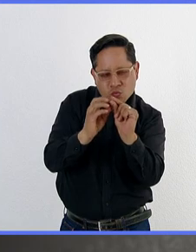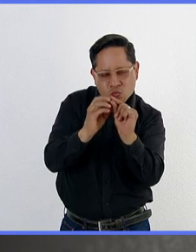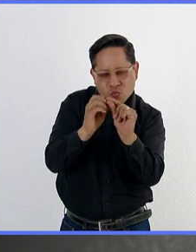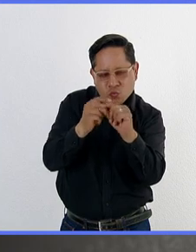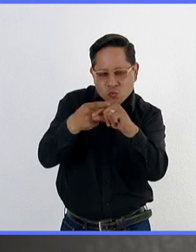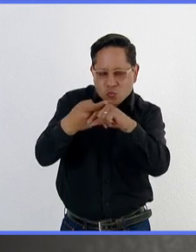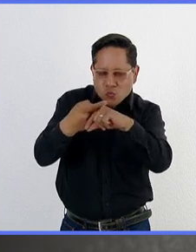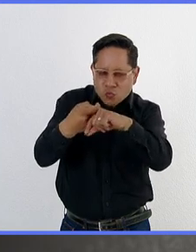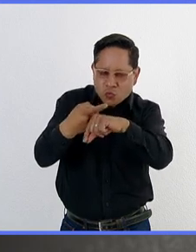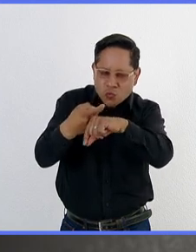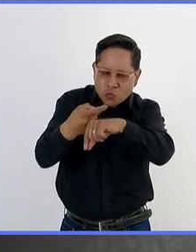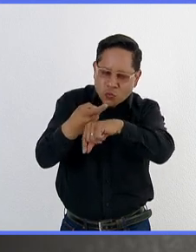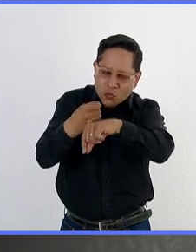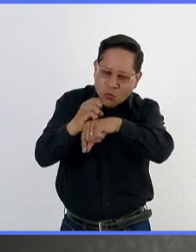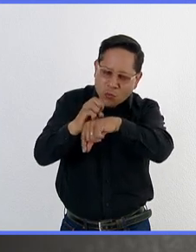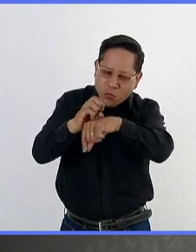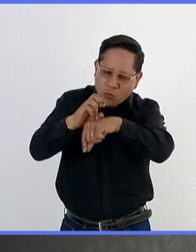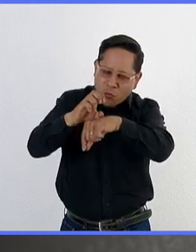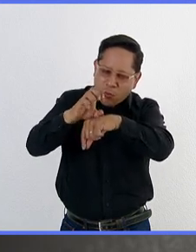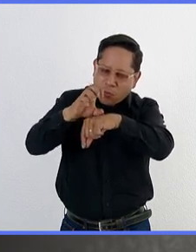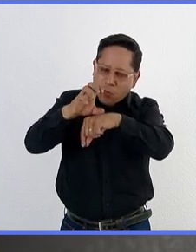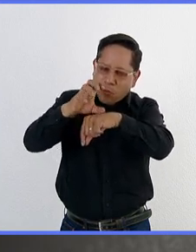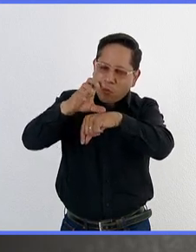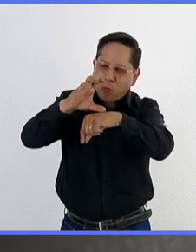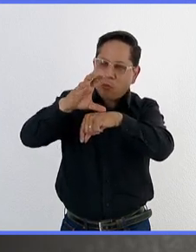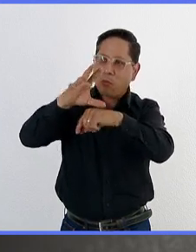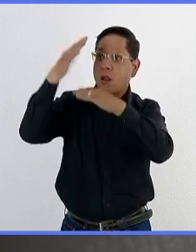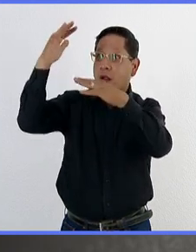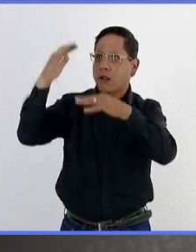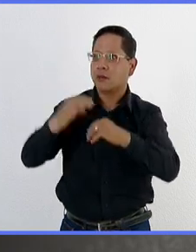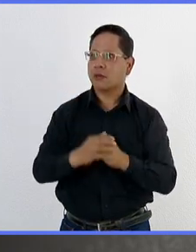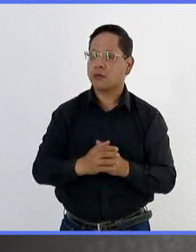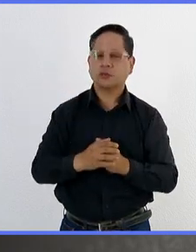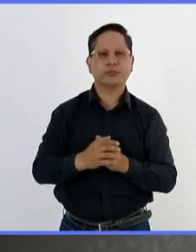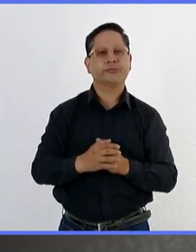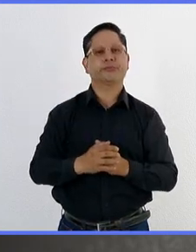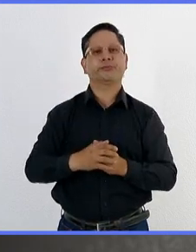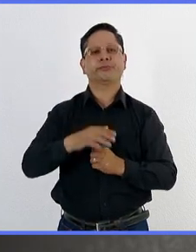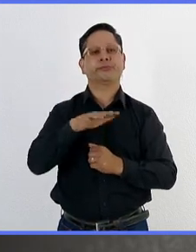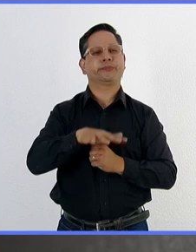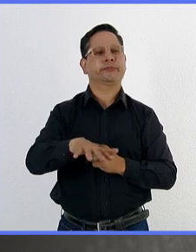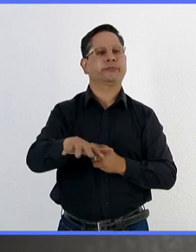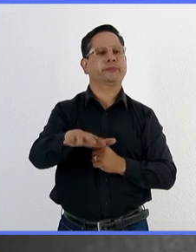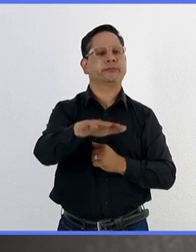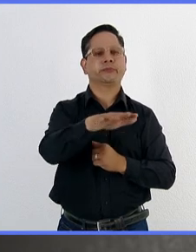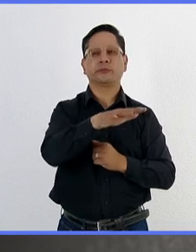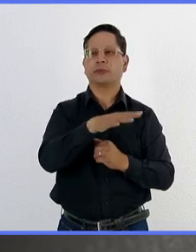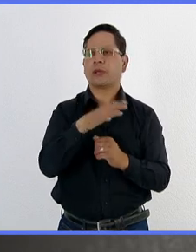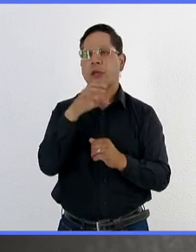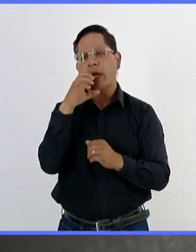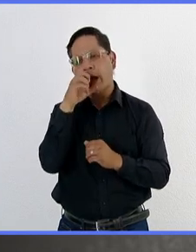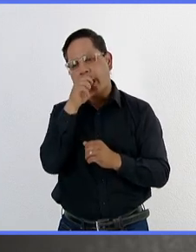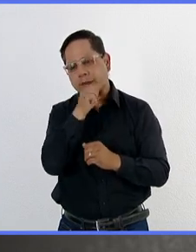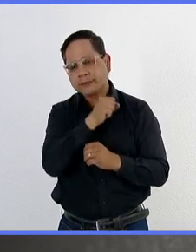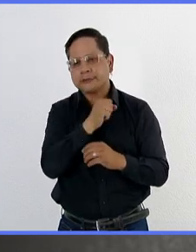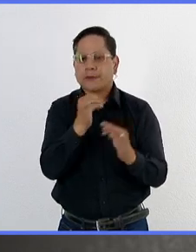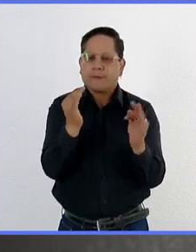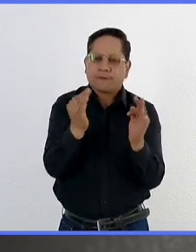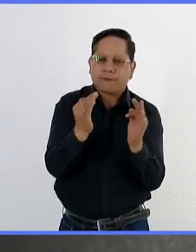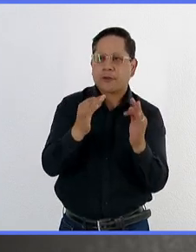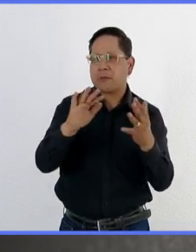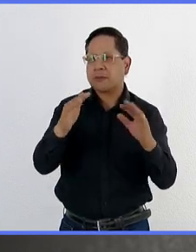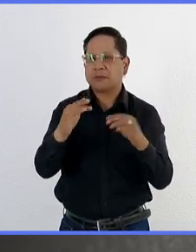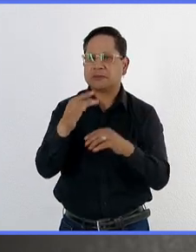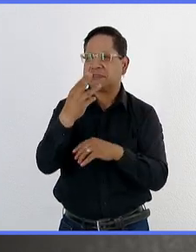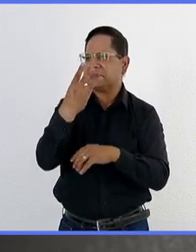por gusano, su capullito, hasta ser adulto, en algunas áreas, según las condiciones climáticas, puede durar de tres